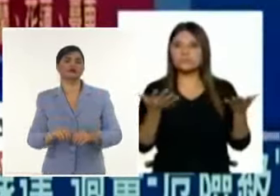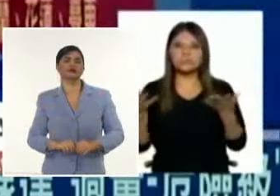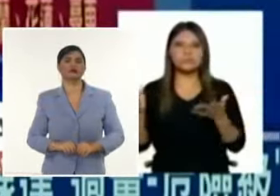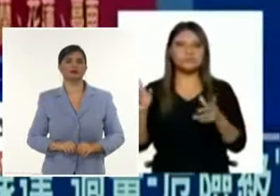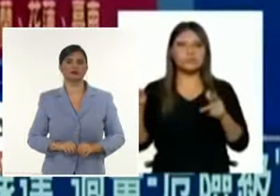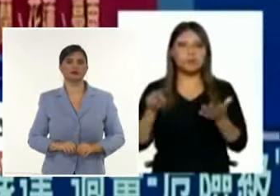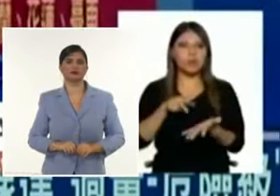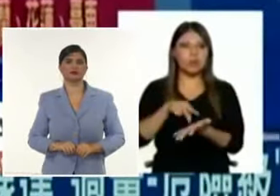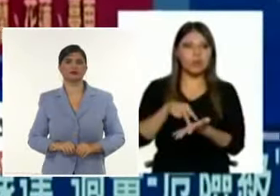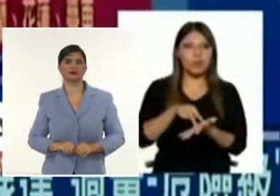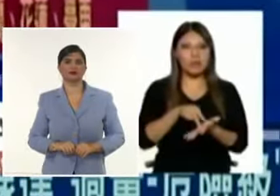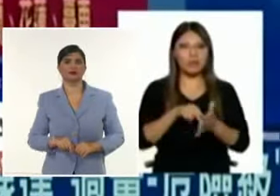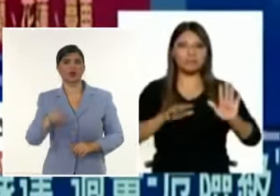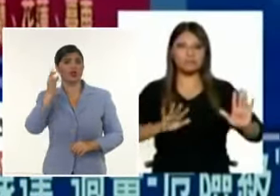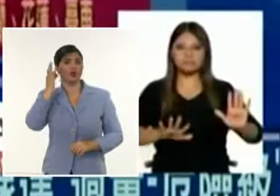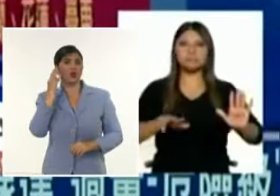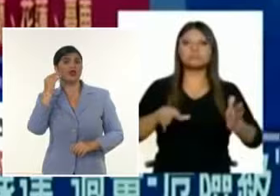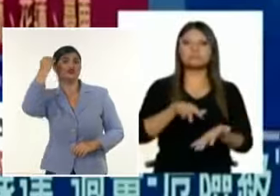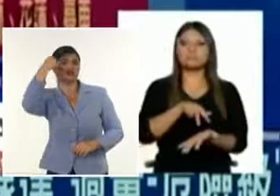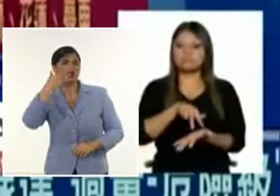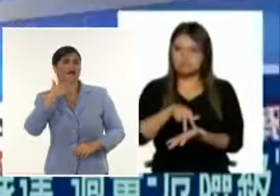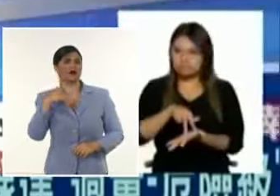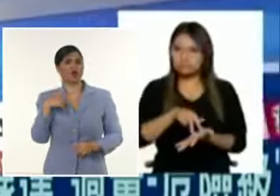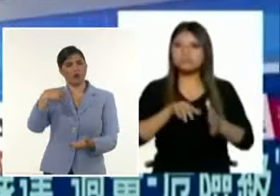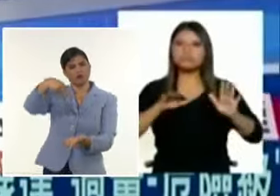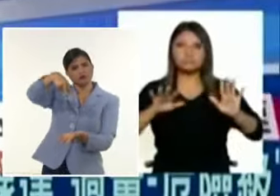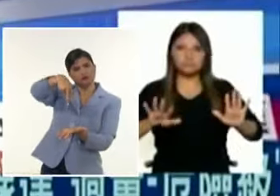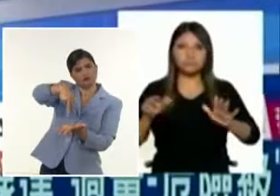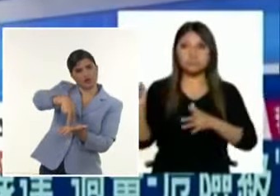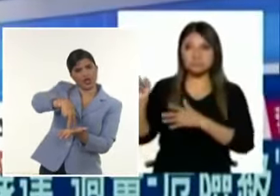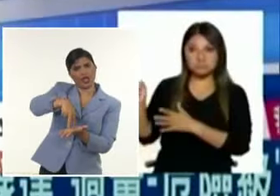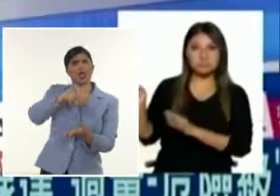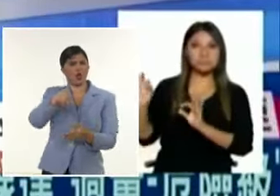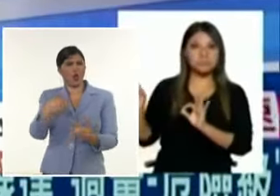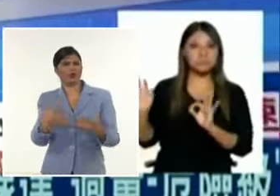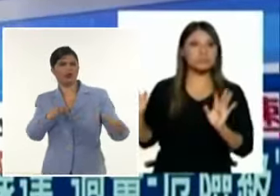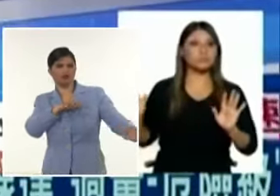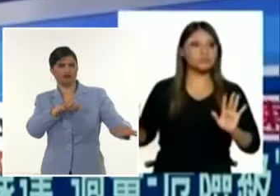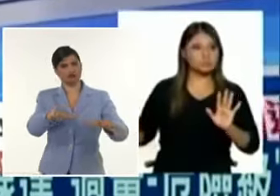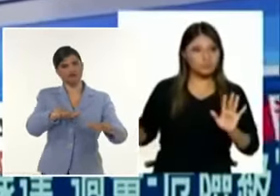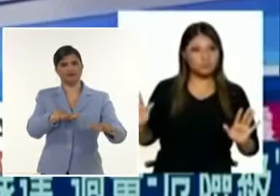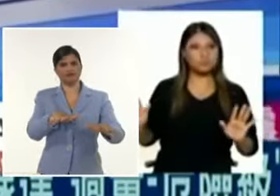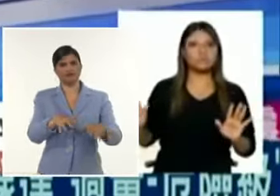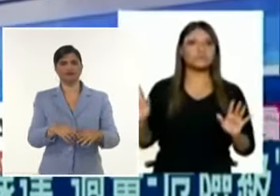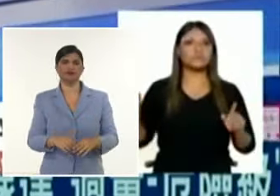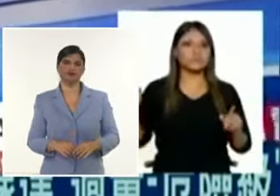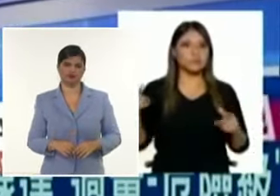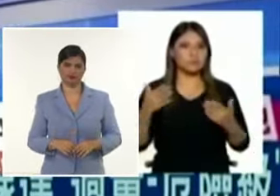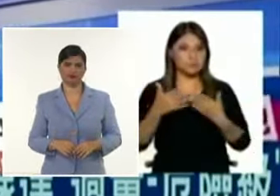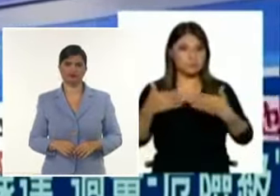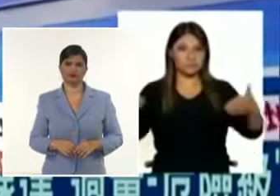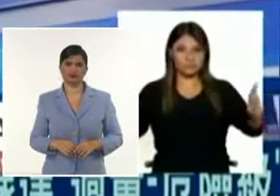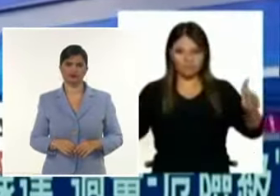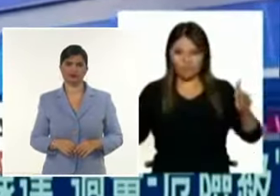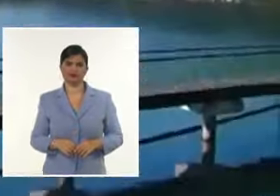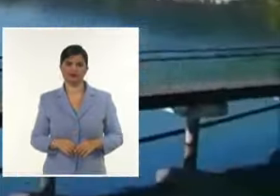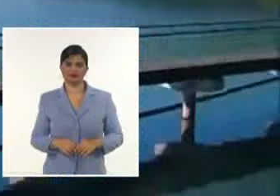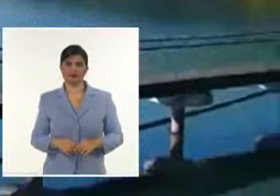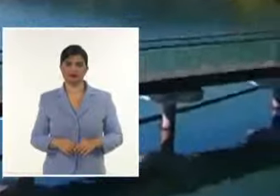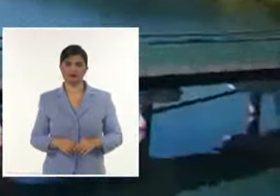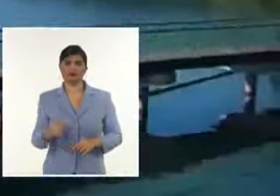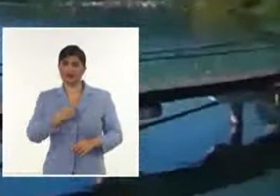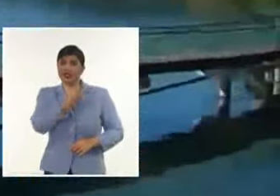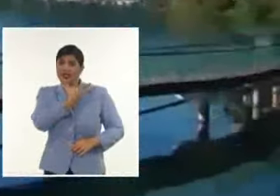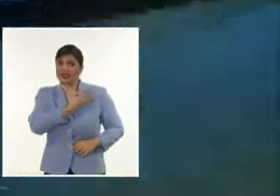el movimiento incluso no la termine Claro, como sostenerse Realmente no quisiera ni por un segundo vivir la